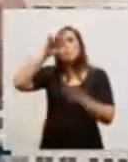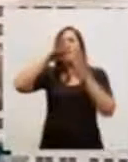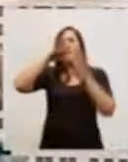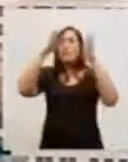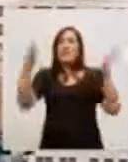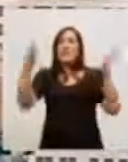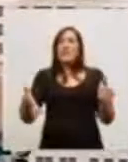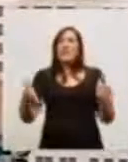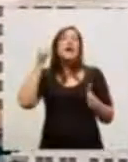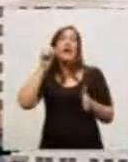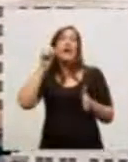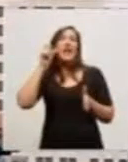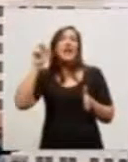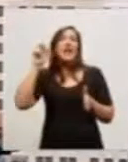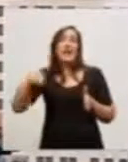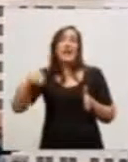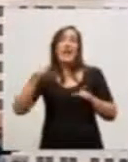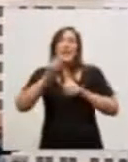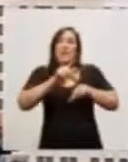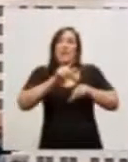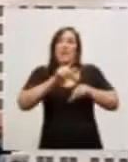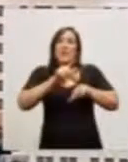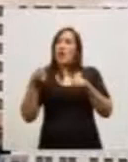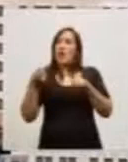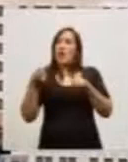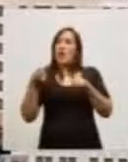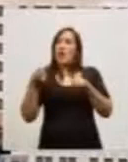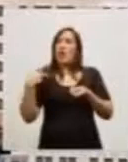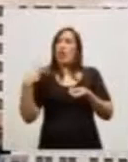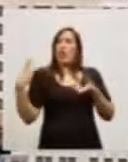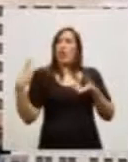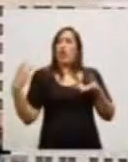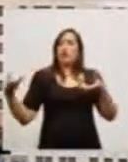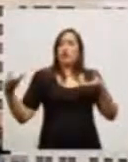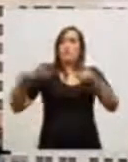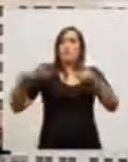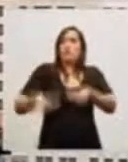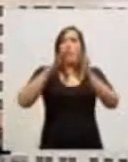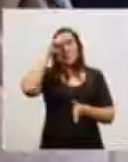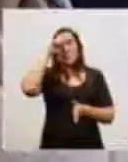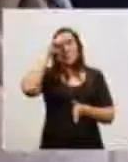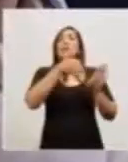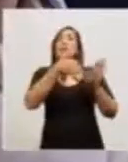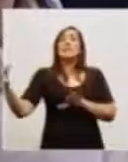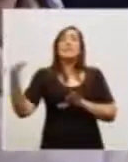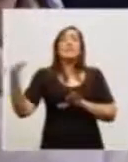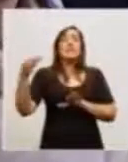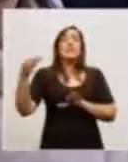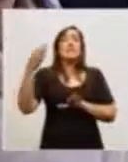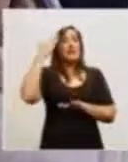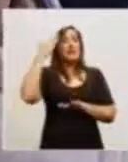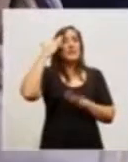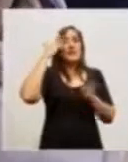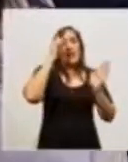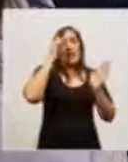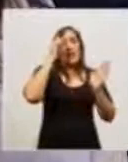Evitar esto significa 10 veces el hospital Garrahan, tiene 600 camas, y luego también evitamos